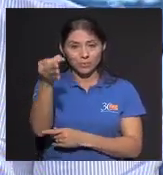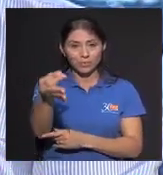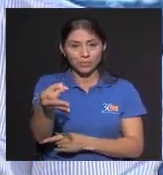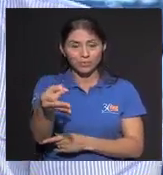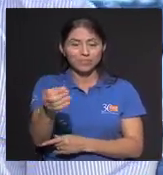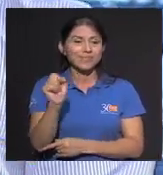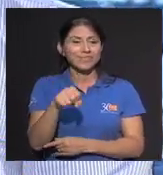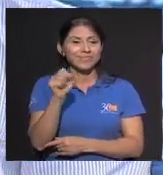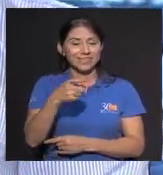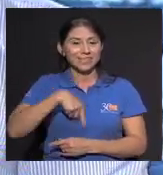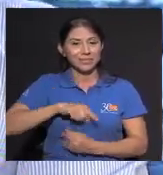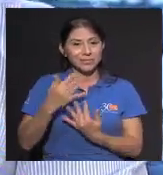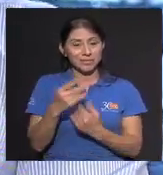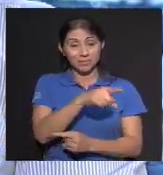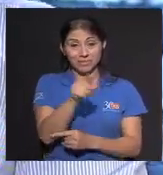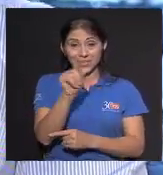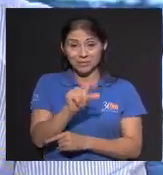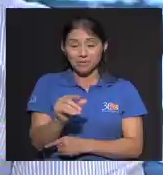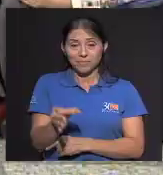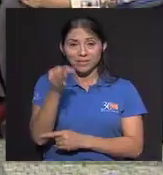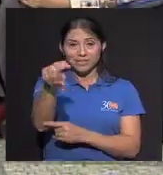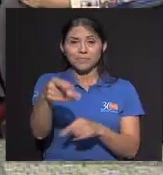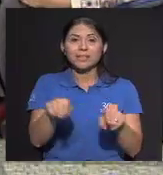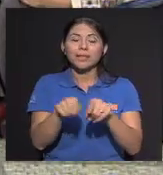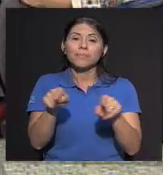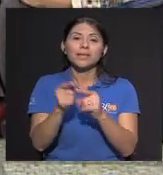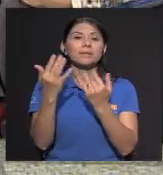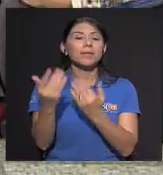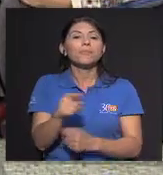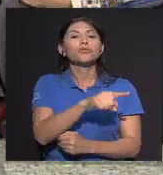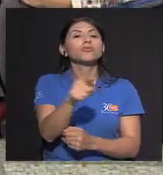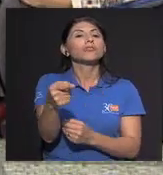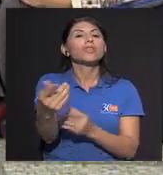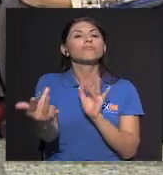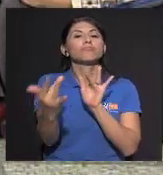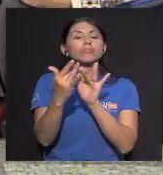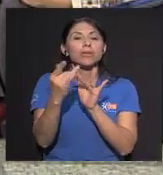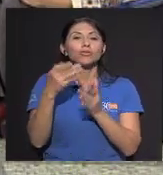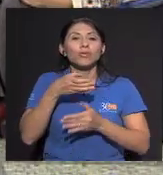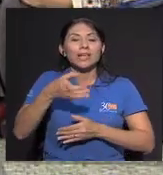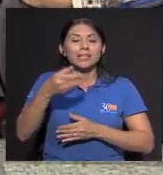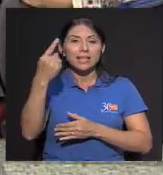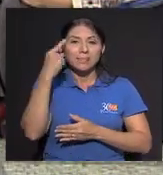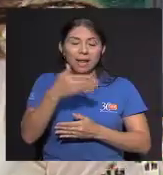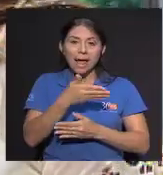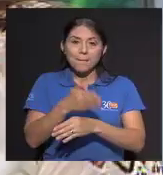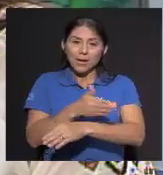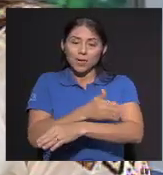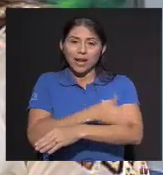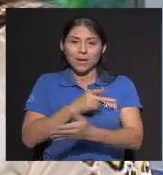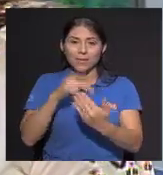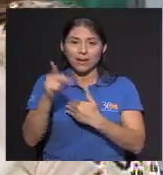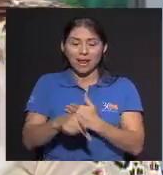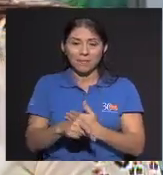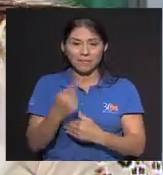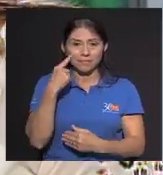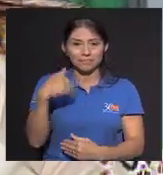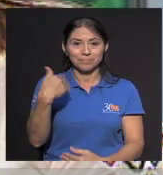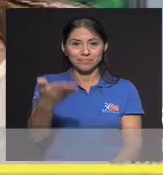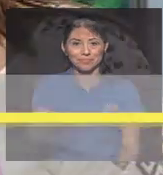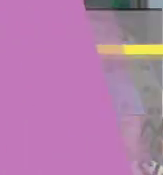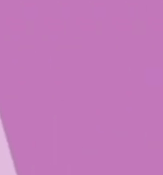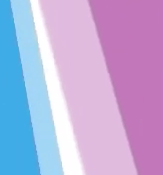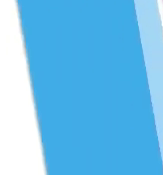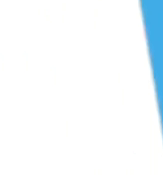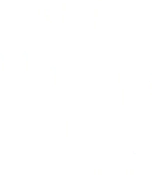nos vemos La próxima semana Así es Los esperamos La próxima semana Y esperamos Que también Nos hagas Estas sugerencias Para mejorar Cada día Nuestro programa Hasta la próxima